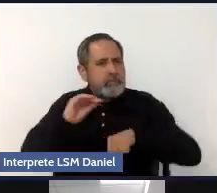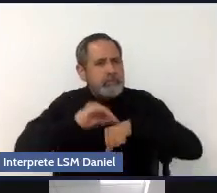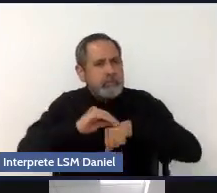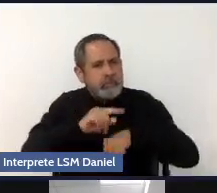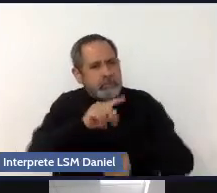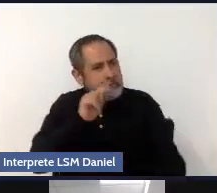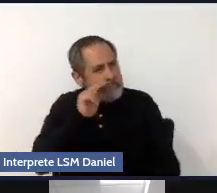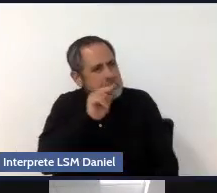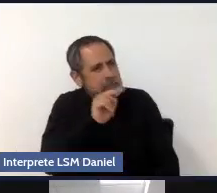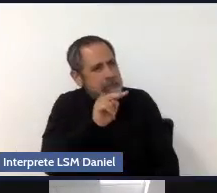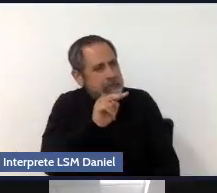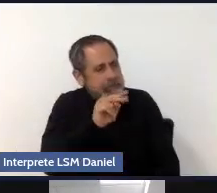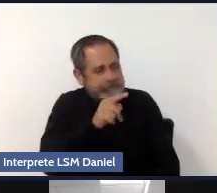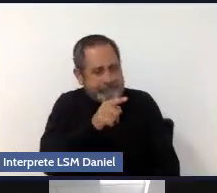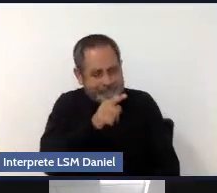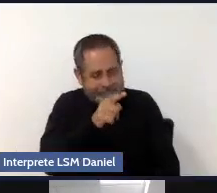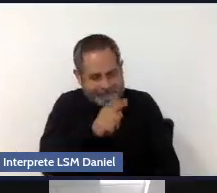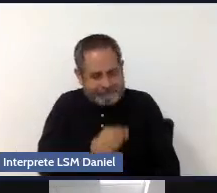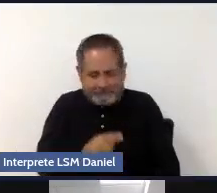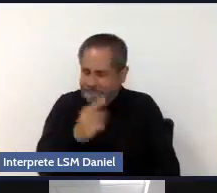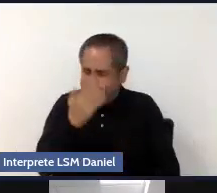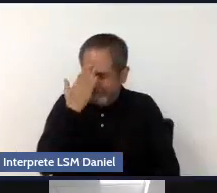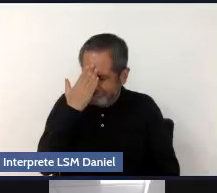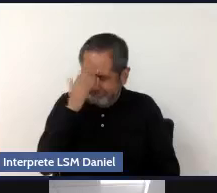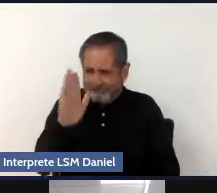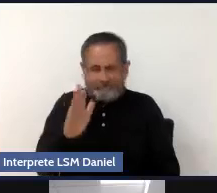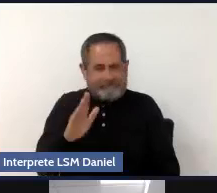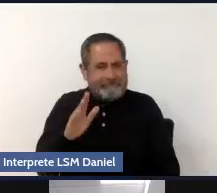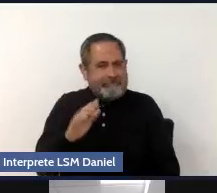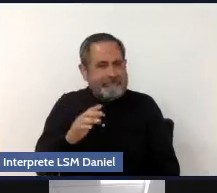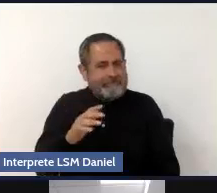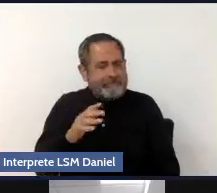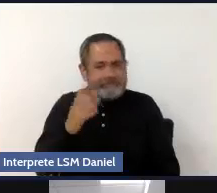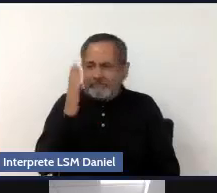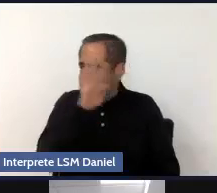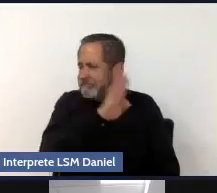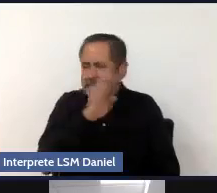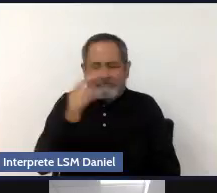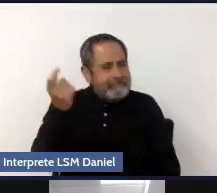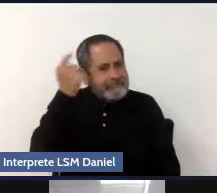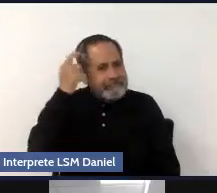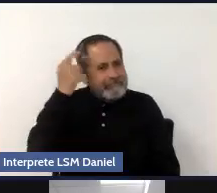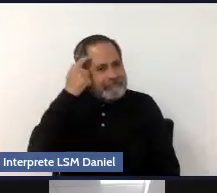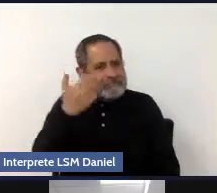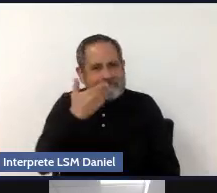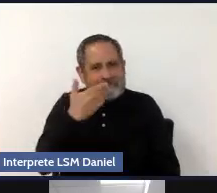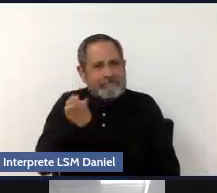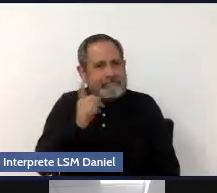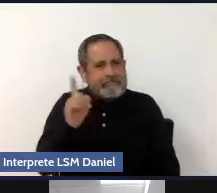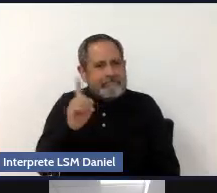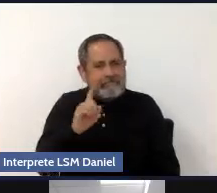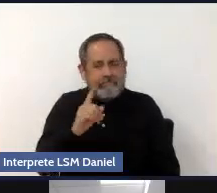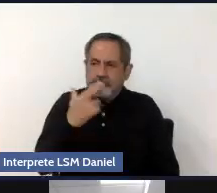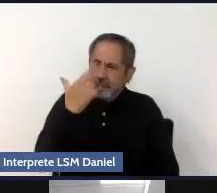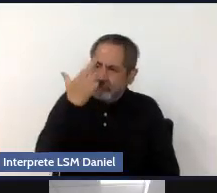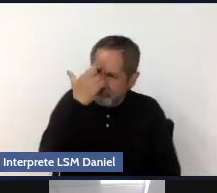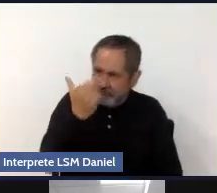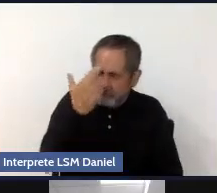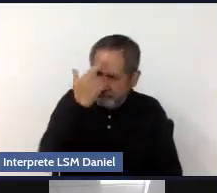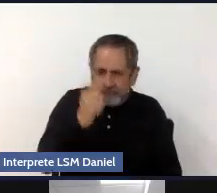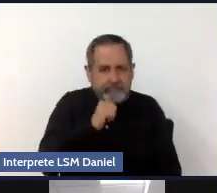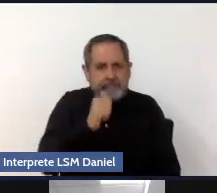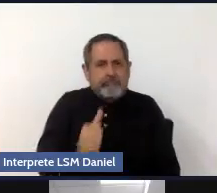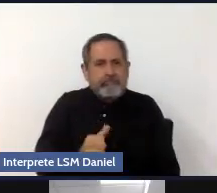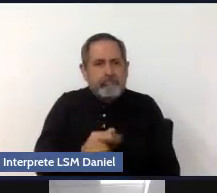respuestas cognitivas de las personas, ya puede que no sean tan acertados en alguna respuesta,